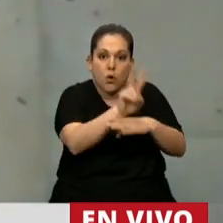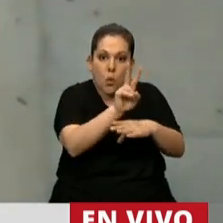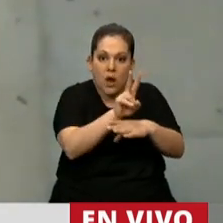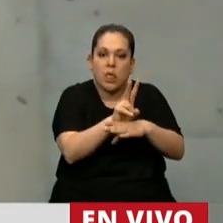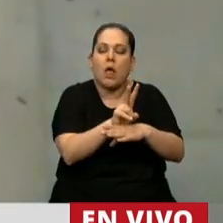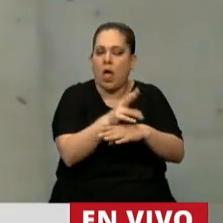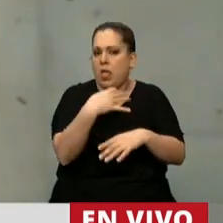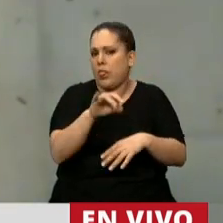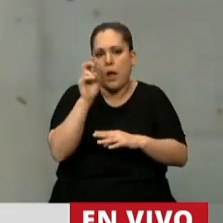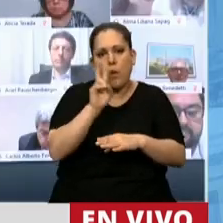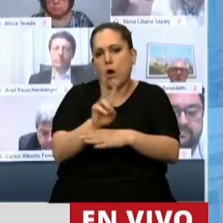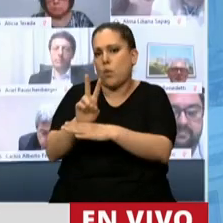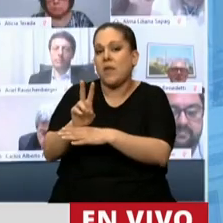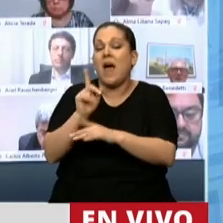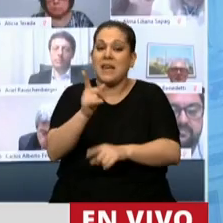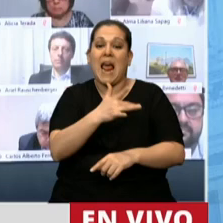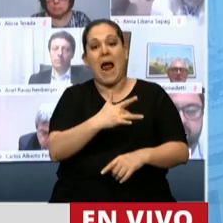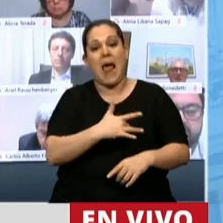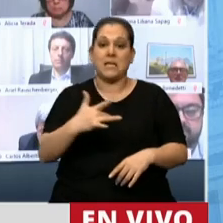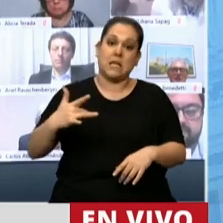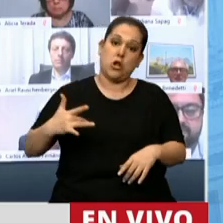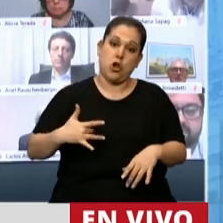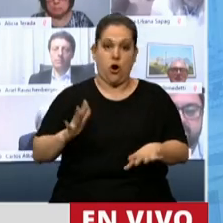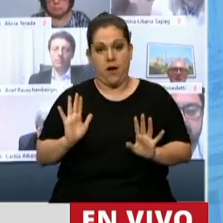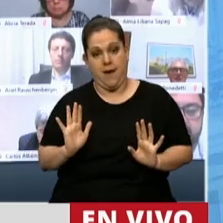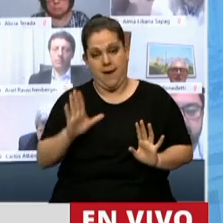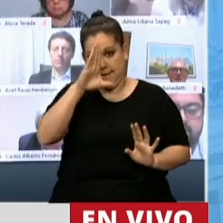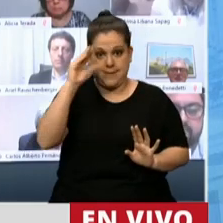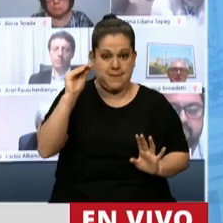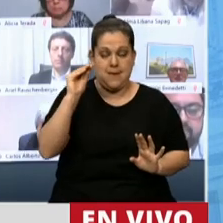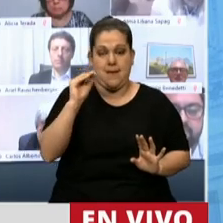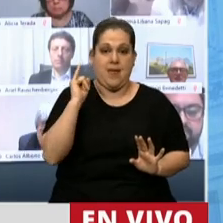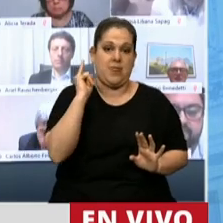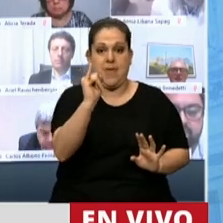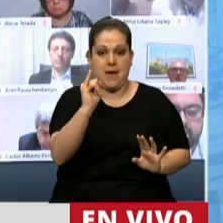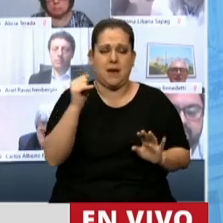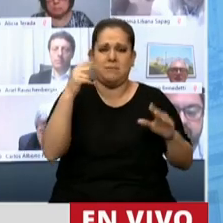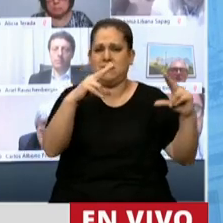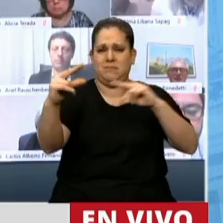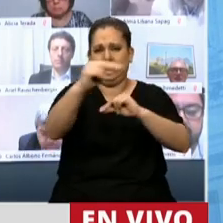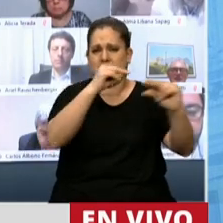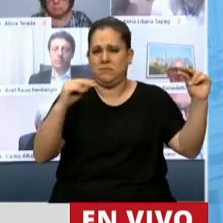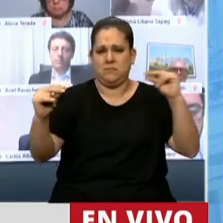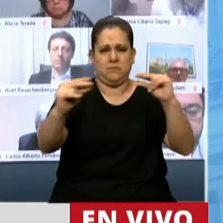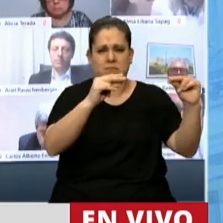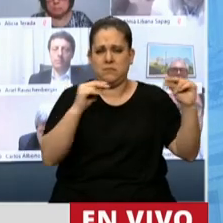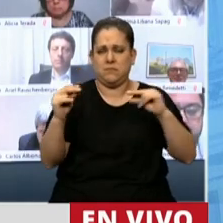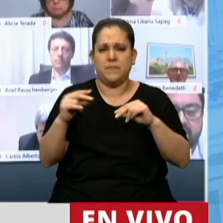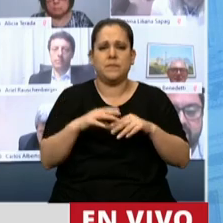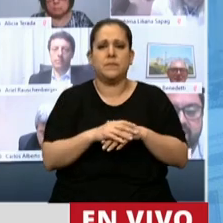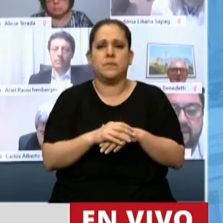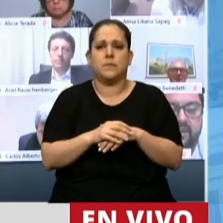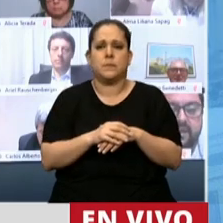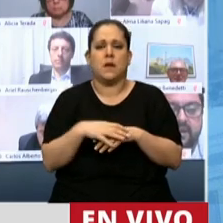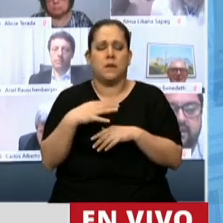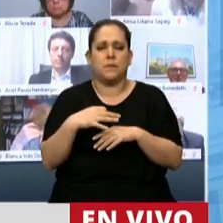conforme, y a la señora, a la señora, díganle que se le ponga a la noche. Que brinda cuentas de una vez por